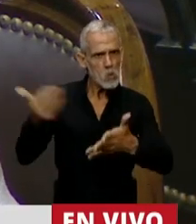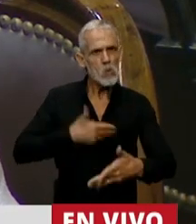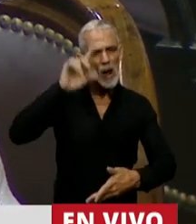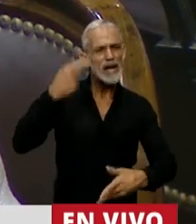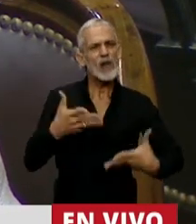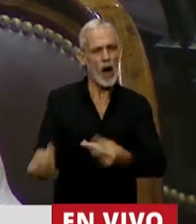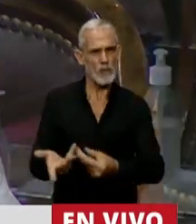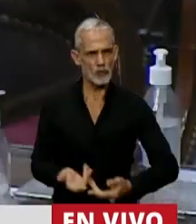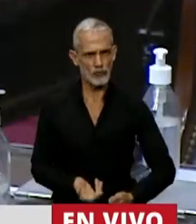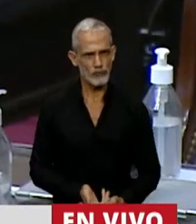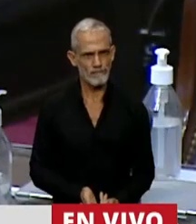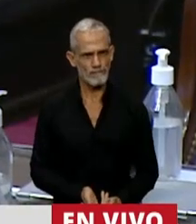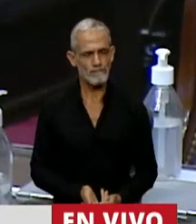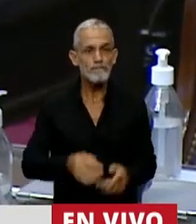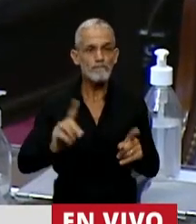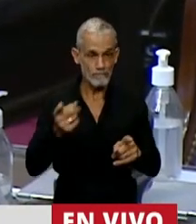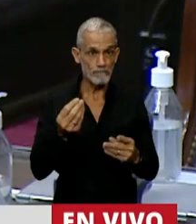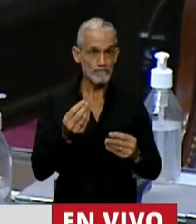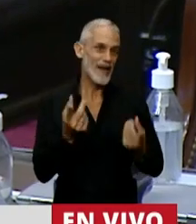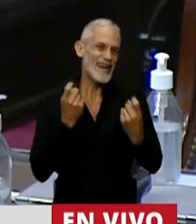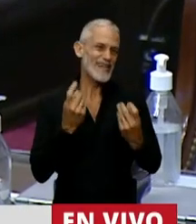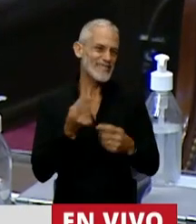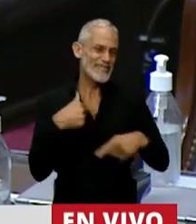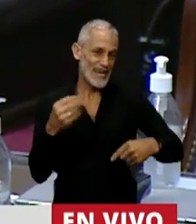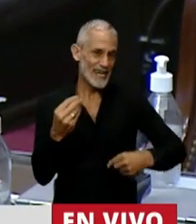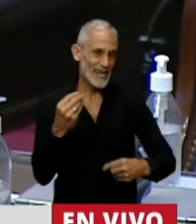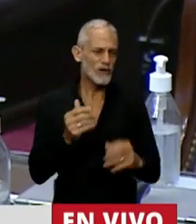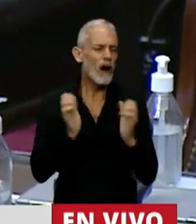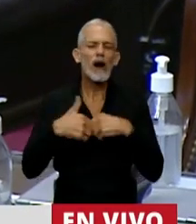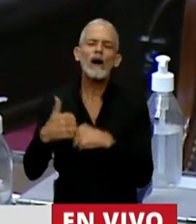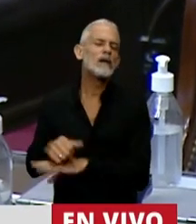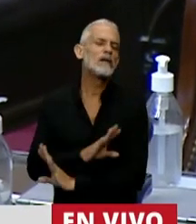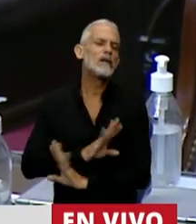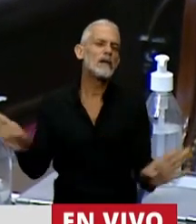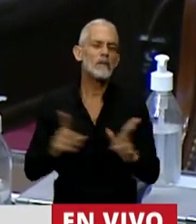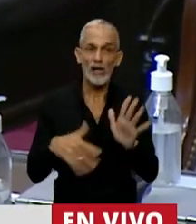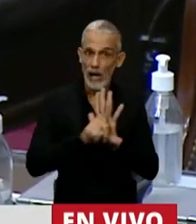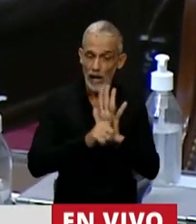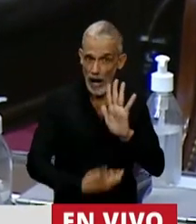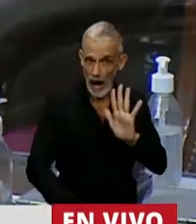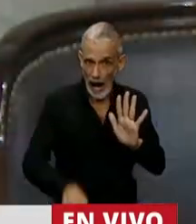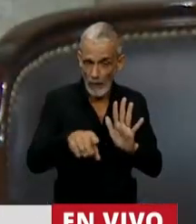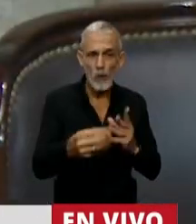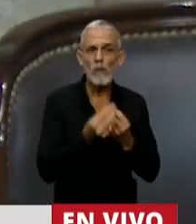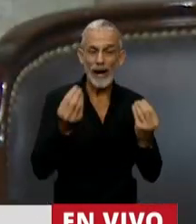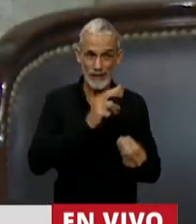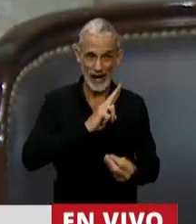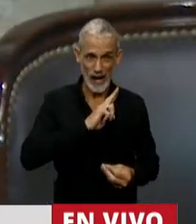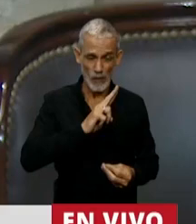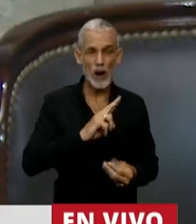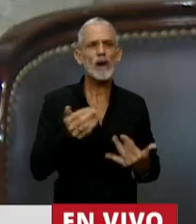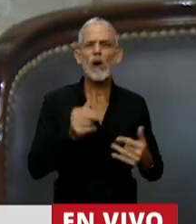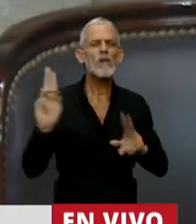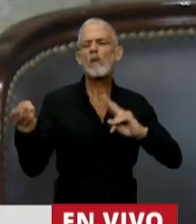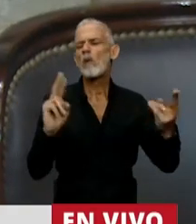lo desea. Y fundamentalmente es necesario terminar con la clandestinidad y legalizar el aborto para que las mujeres dejen